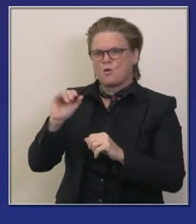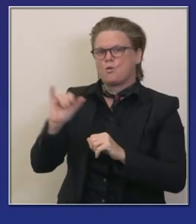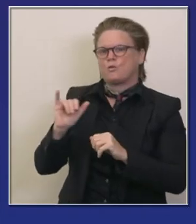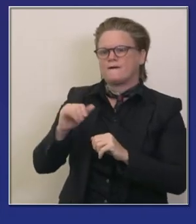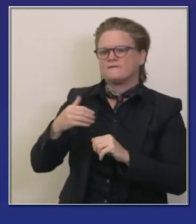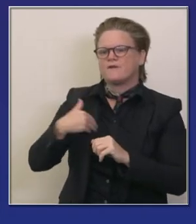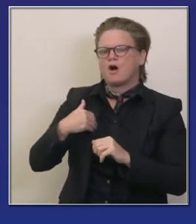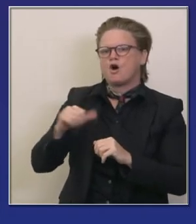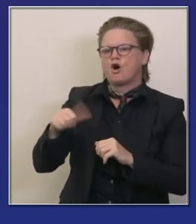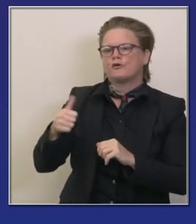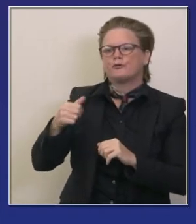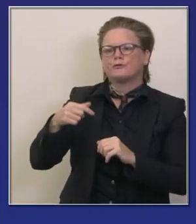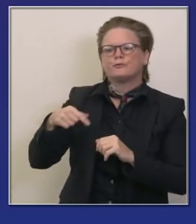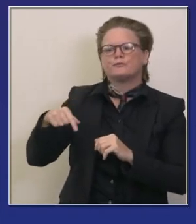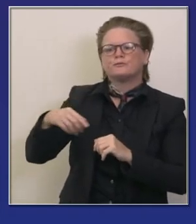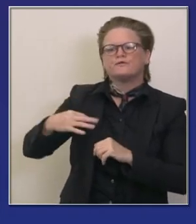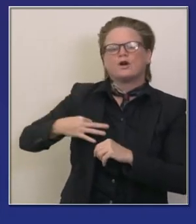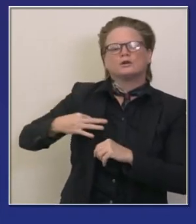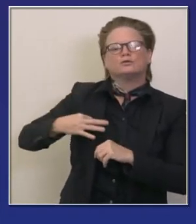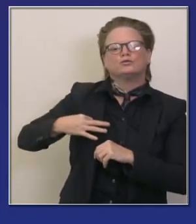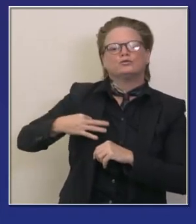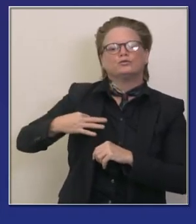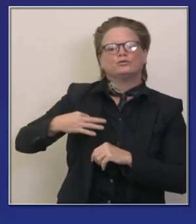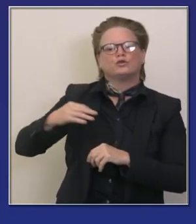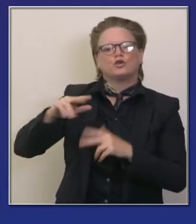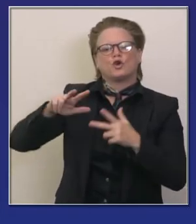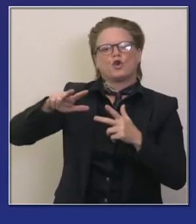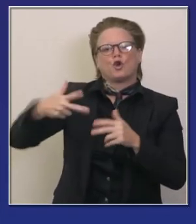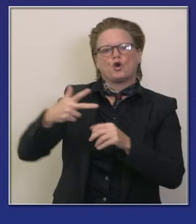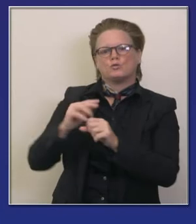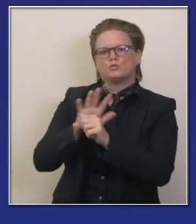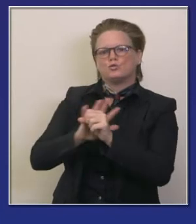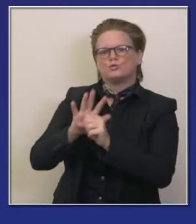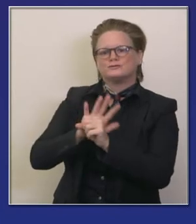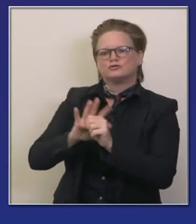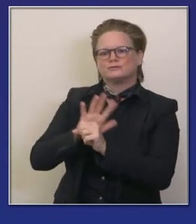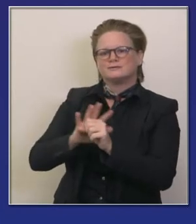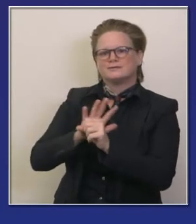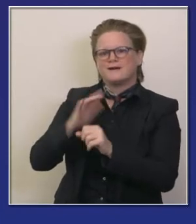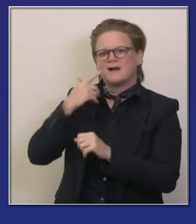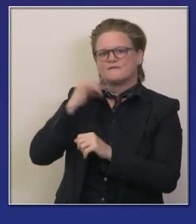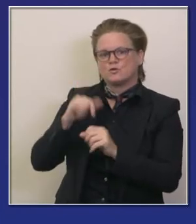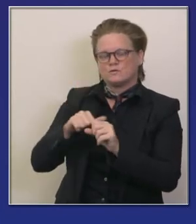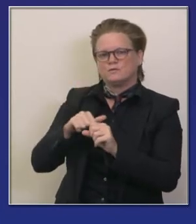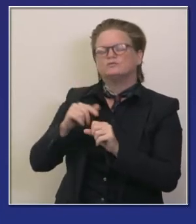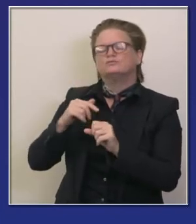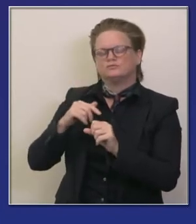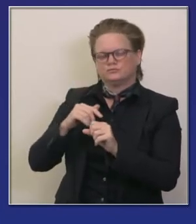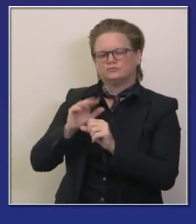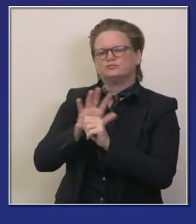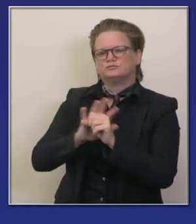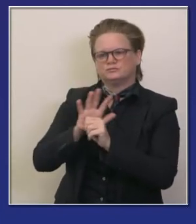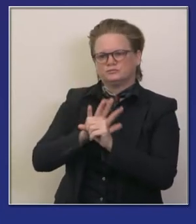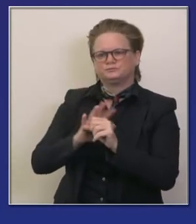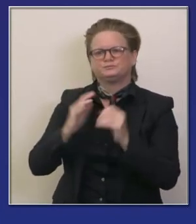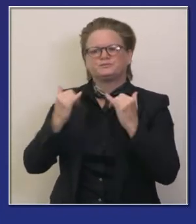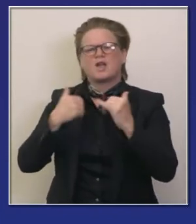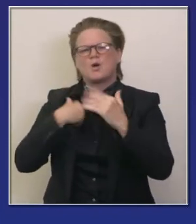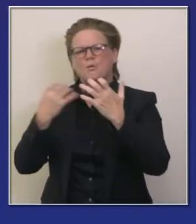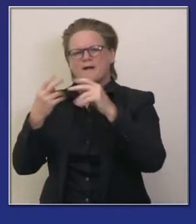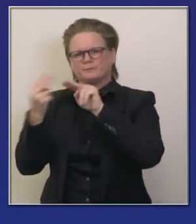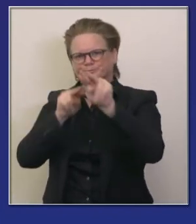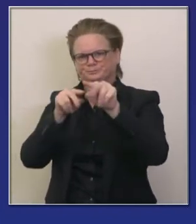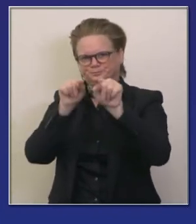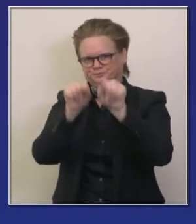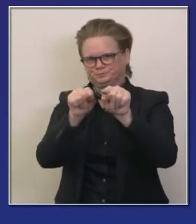que se implementaron en una tercera región del estado en un momento explicaremos eso pero vamos a ver ahora estas admisiones en unidades